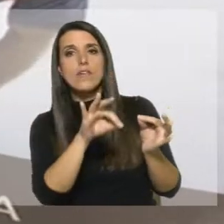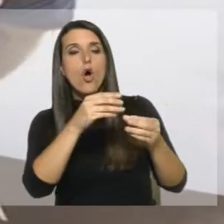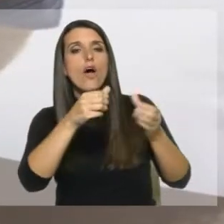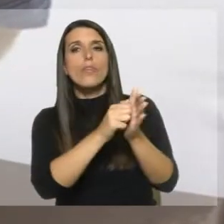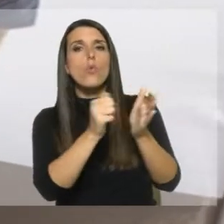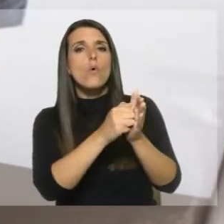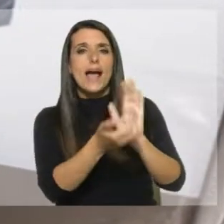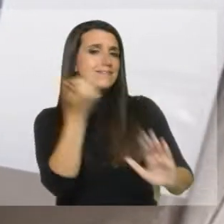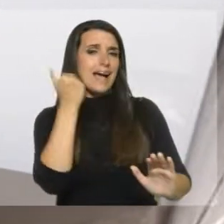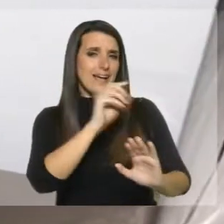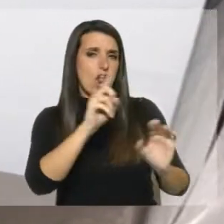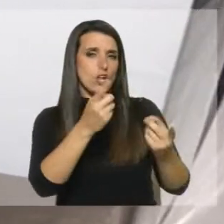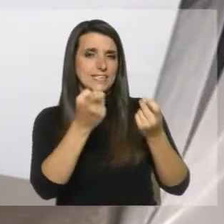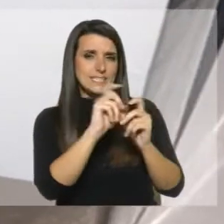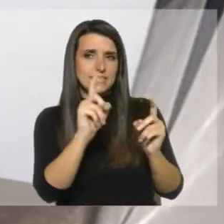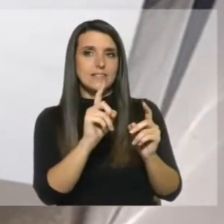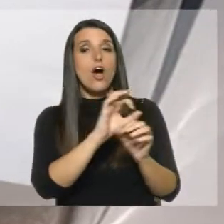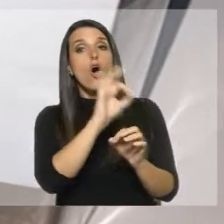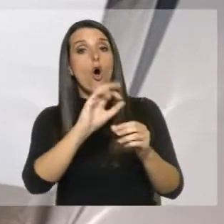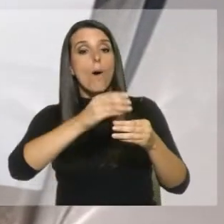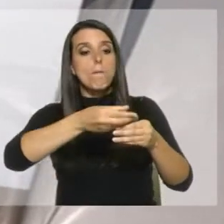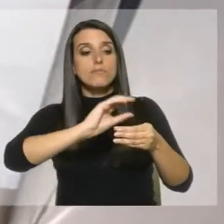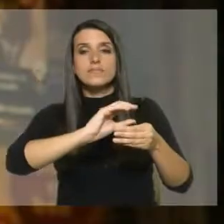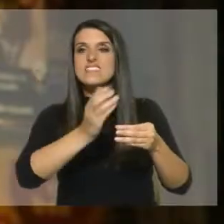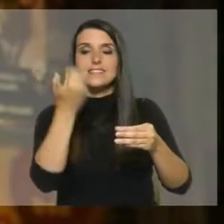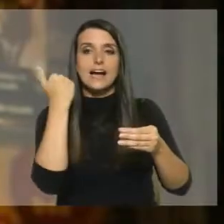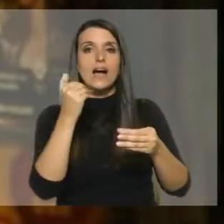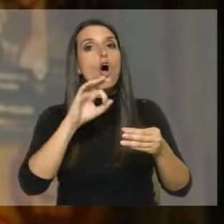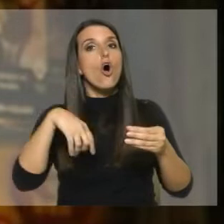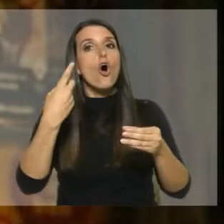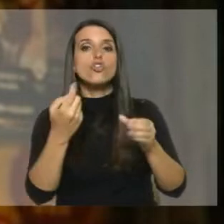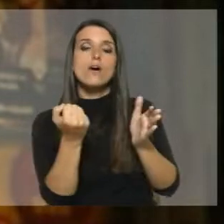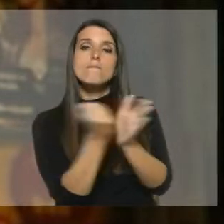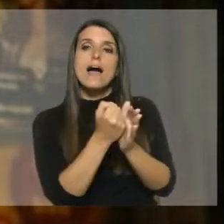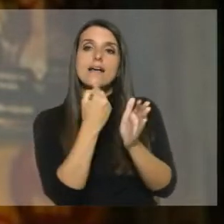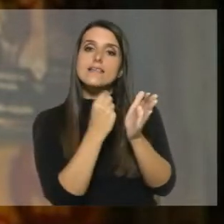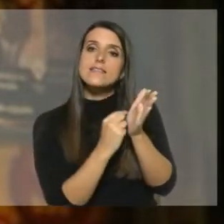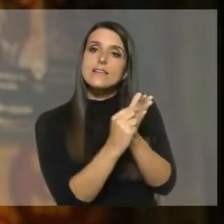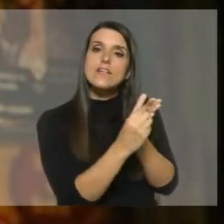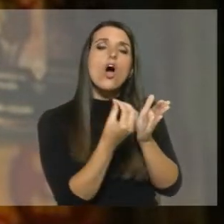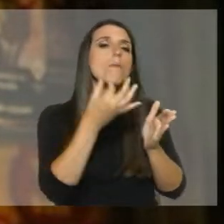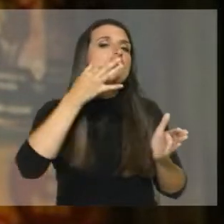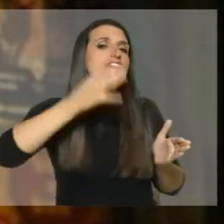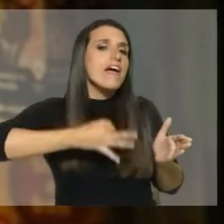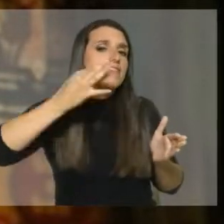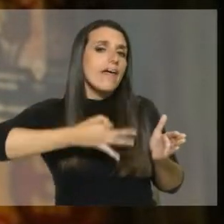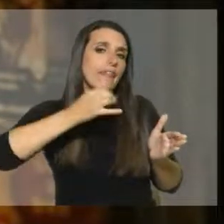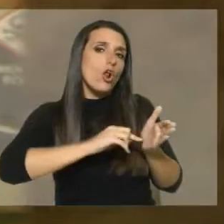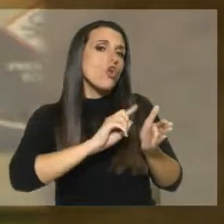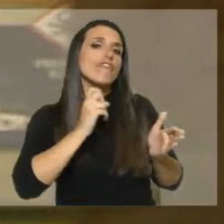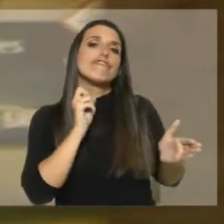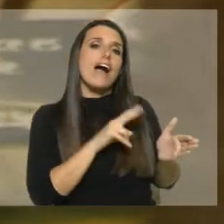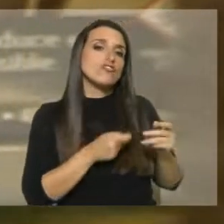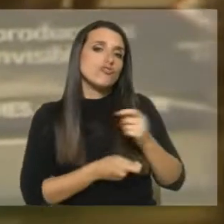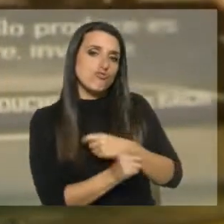dura o flip top. Incluye también la incorporación de elementos distintivos destinados a determinar la autenticidad del producto o su